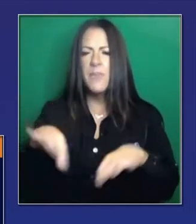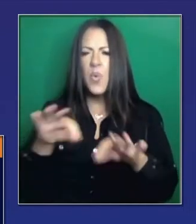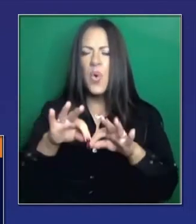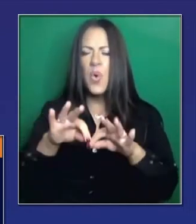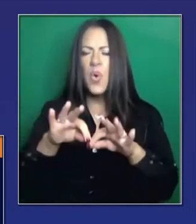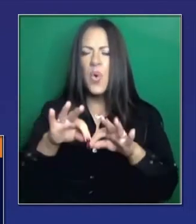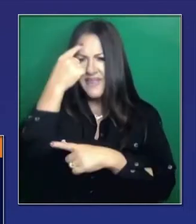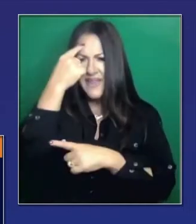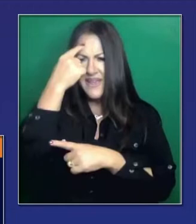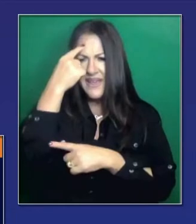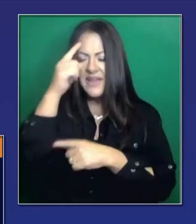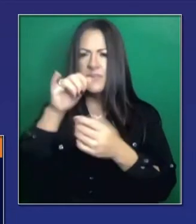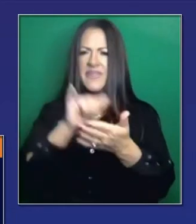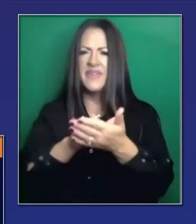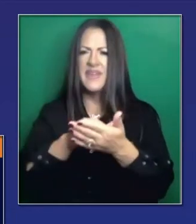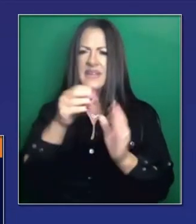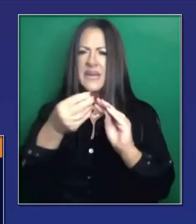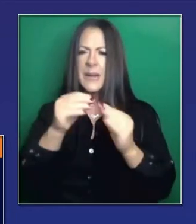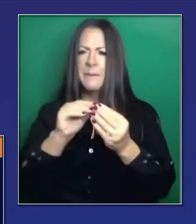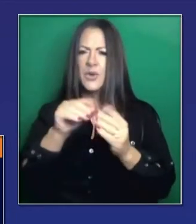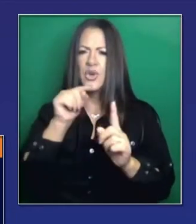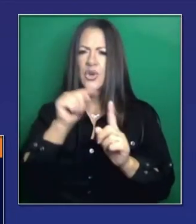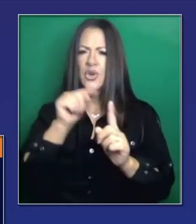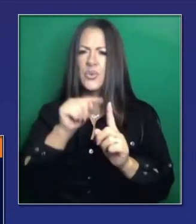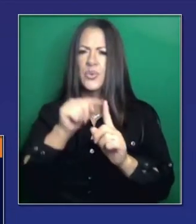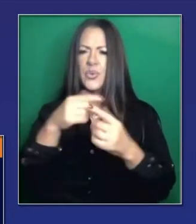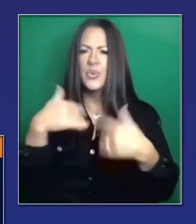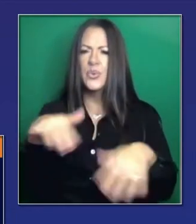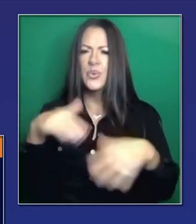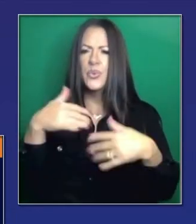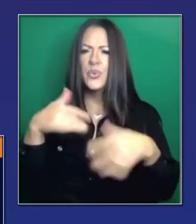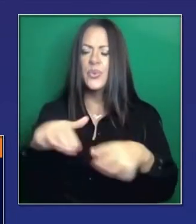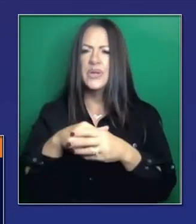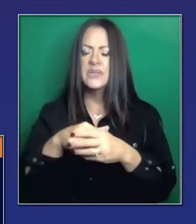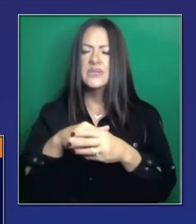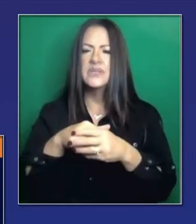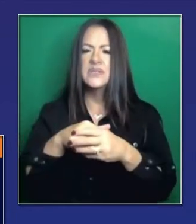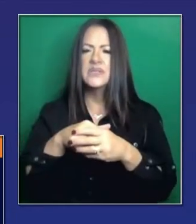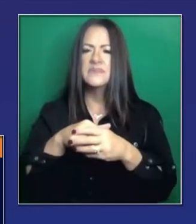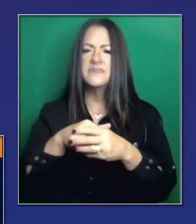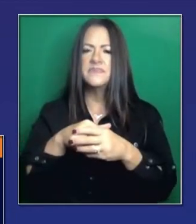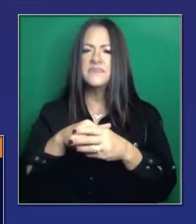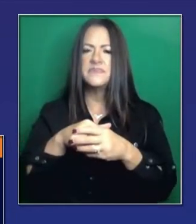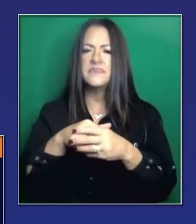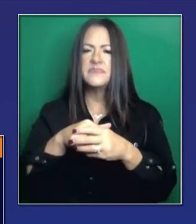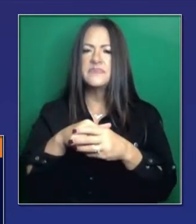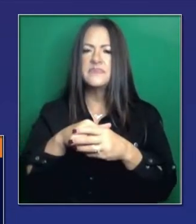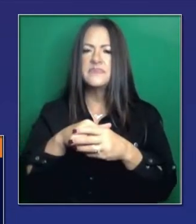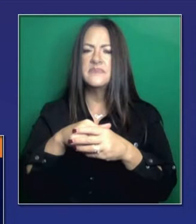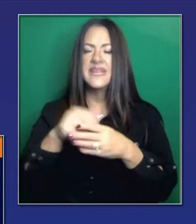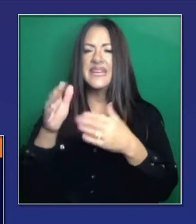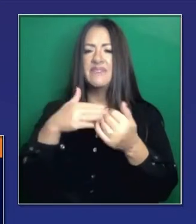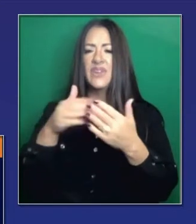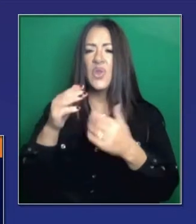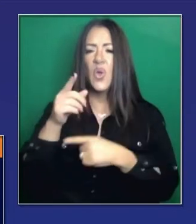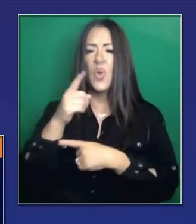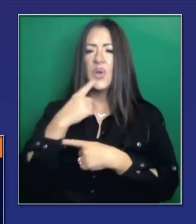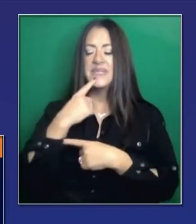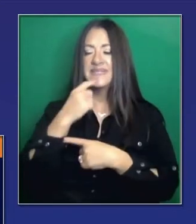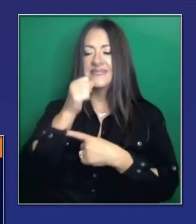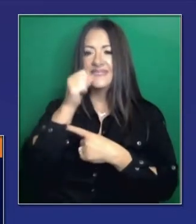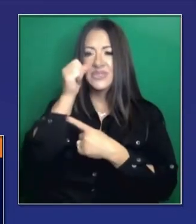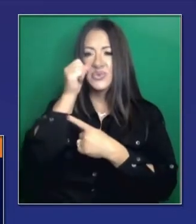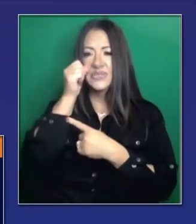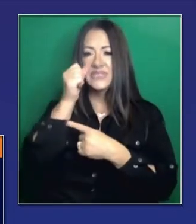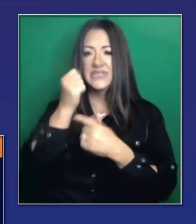en la perspectiva de todo esto, esta cifra es muy alta, aunque sea más bajo que el promedio de